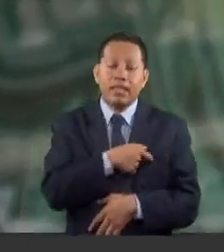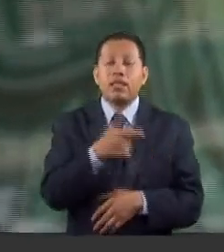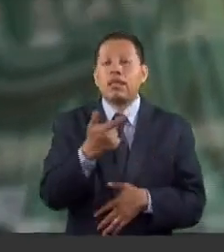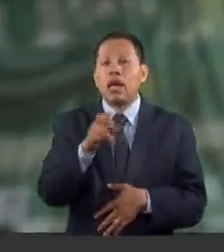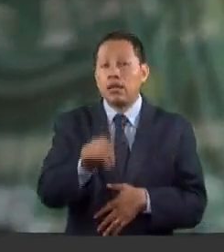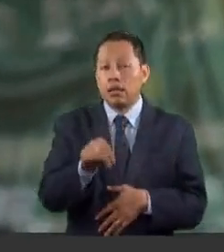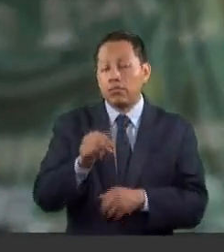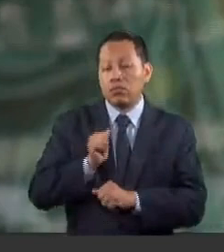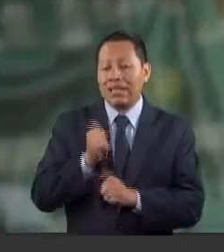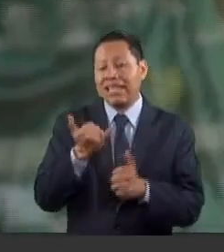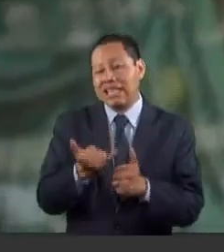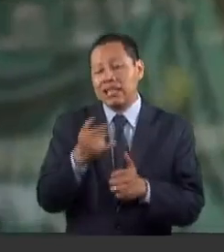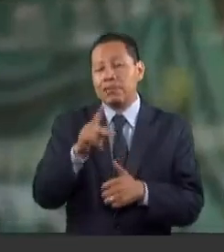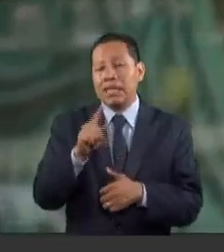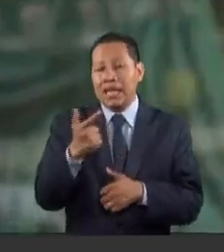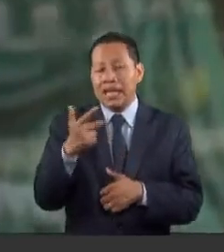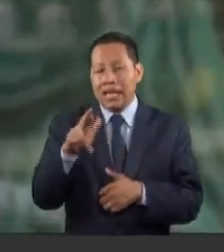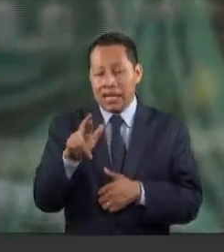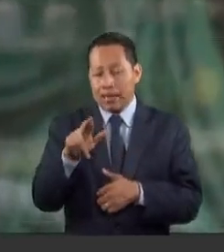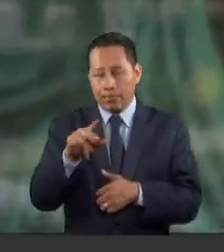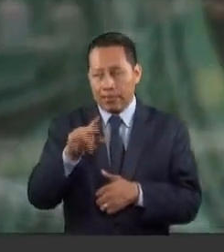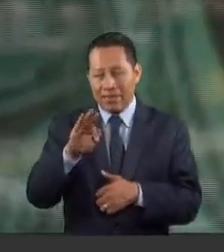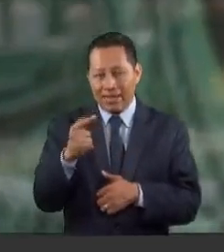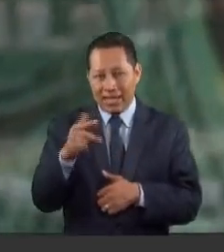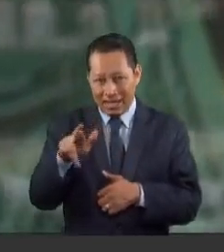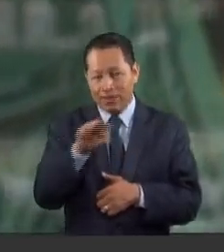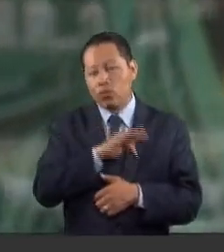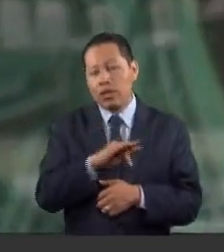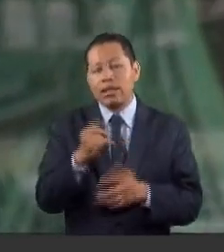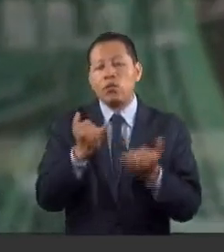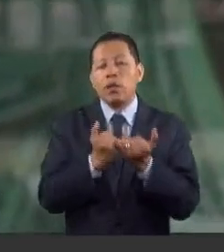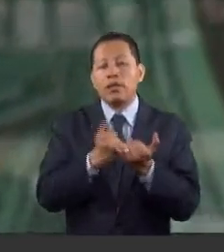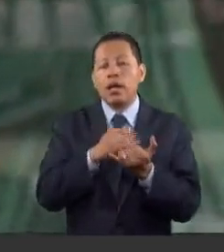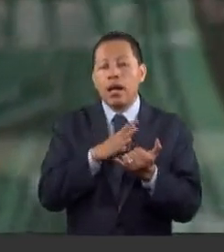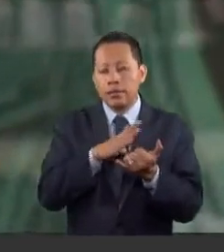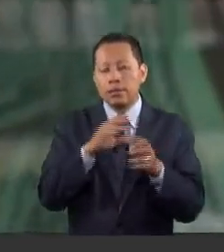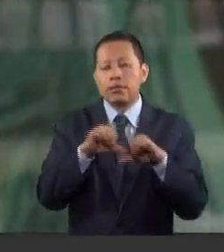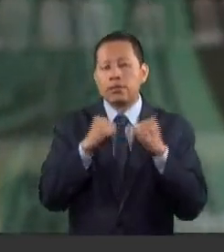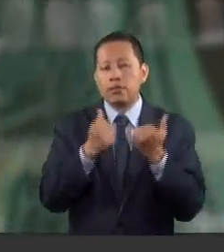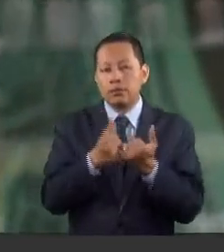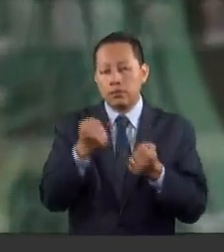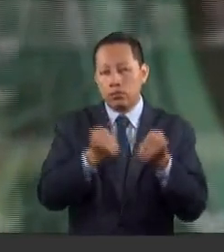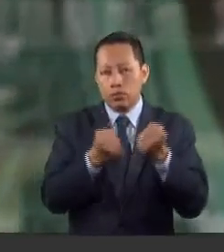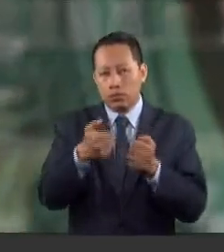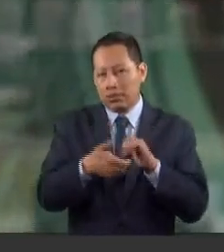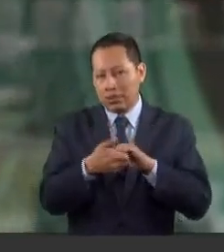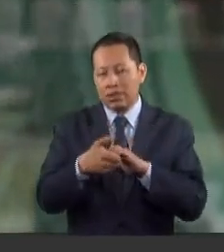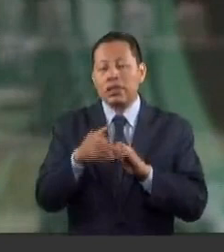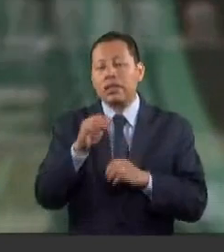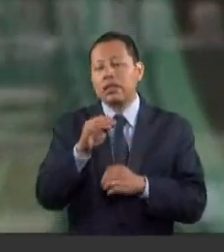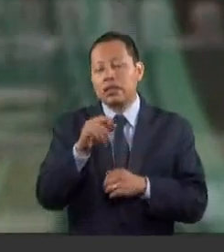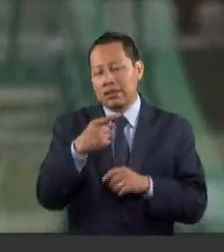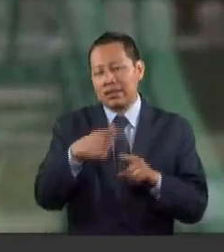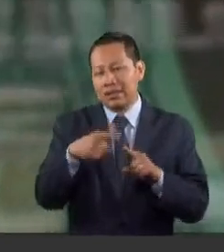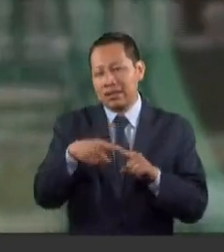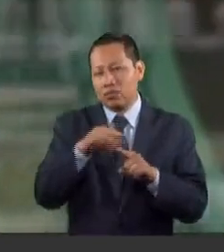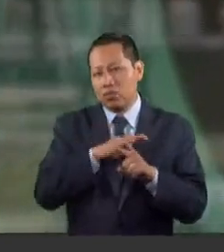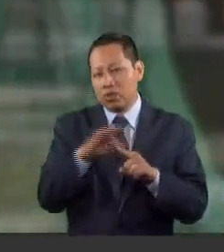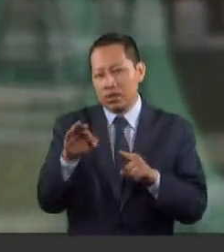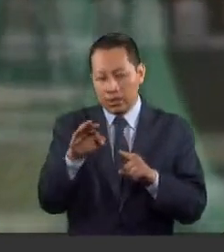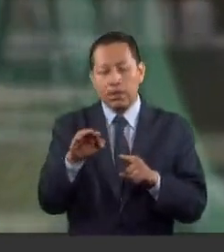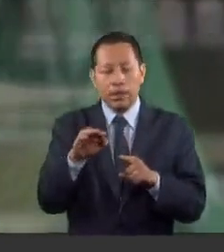la Procuraduría General de la República y las organizaciones de transporte como la Canacat, como la